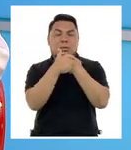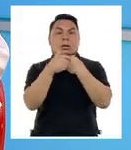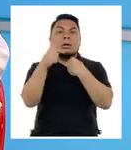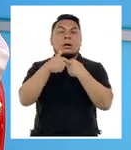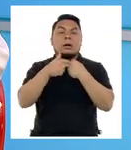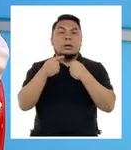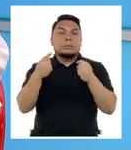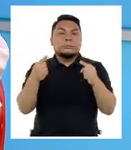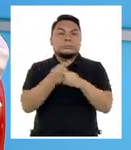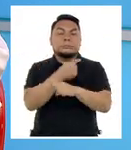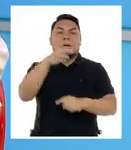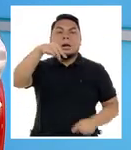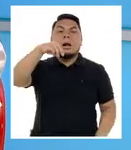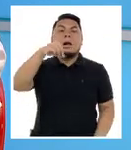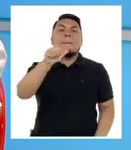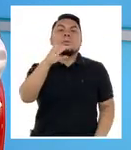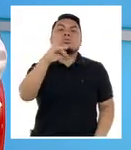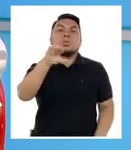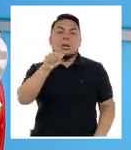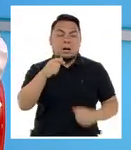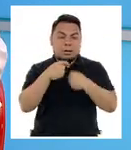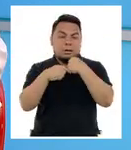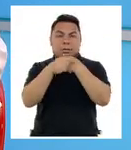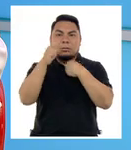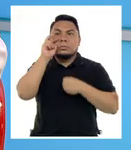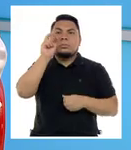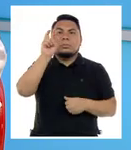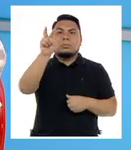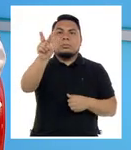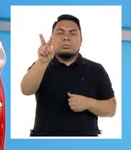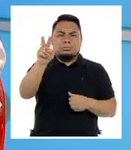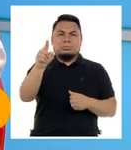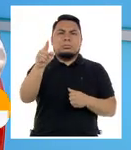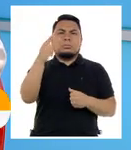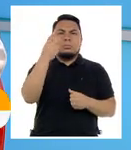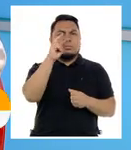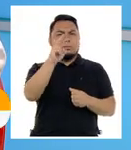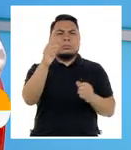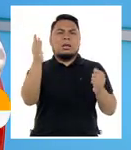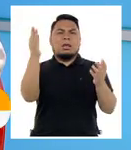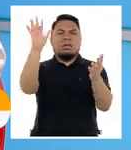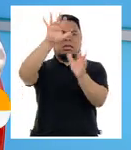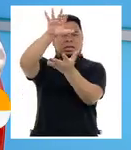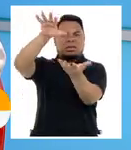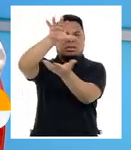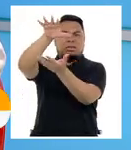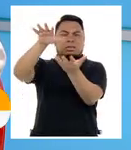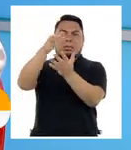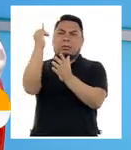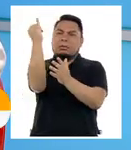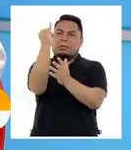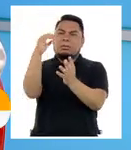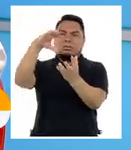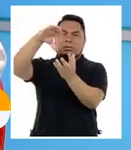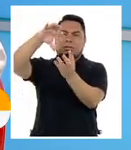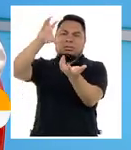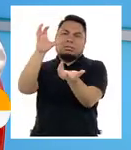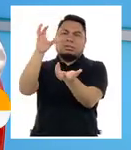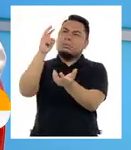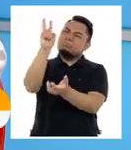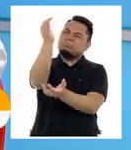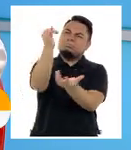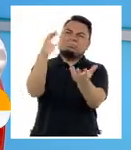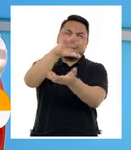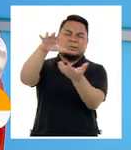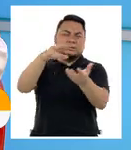Cuando la mácula se comienza a afectar uno comienza a ver distorsionado, ve como que estuviera medio doblado las imágenes o inclusive una mancha negra